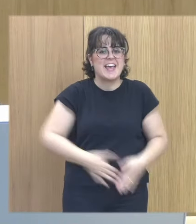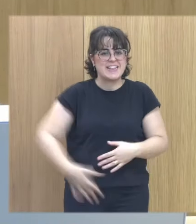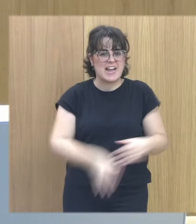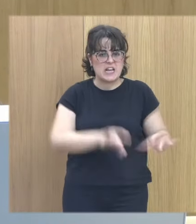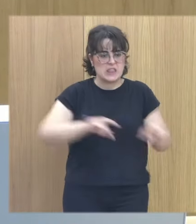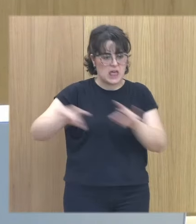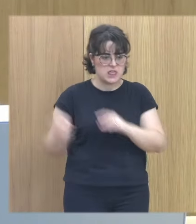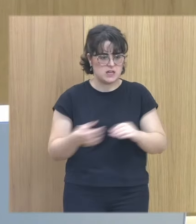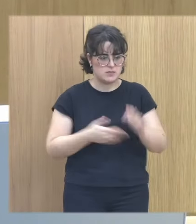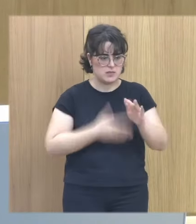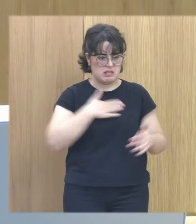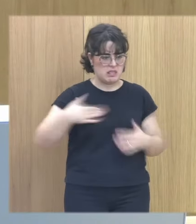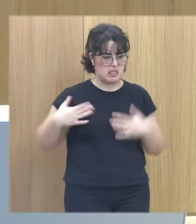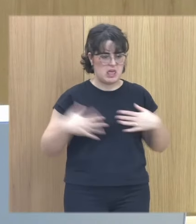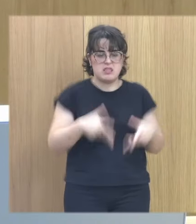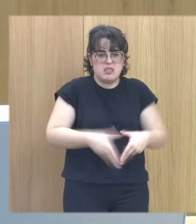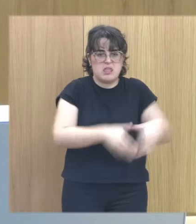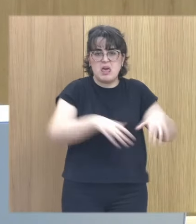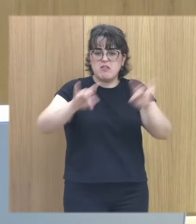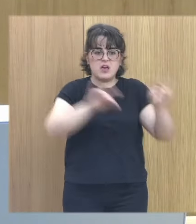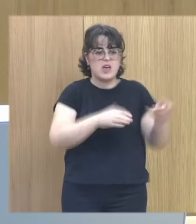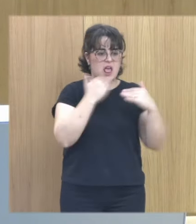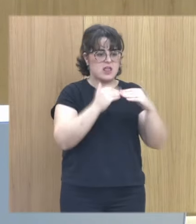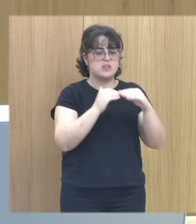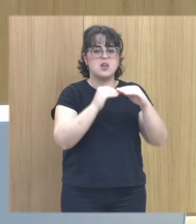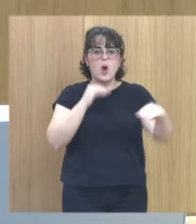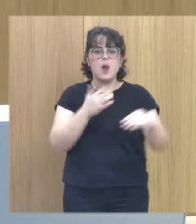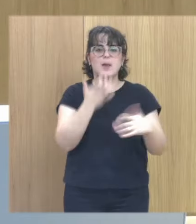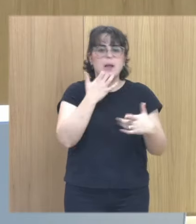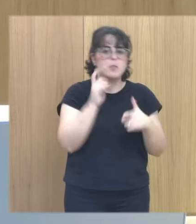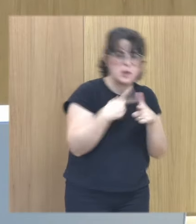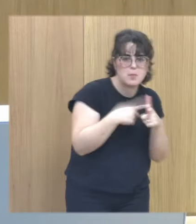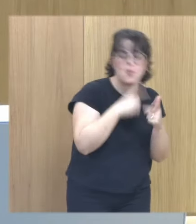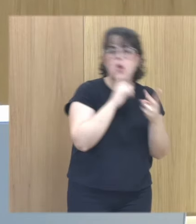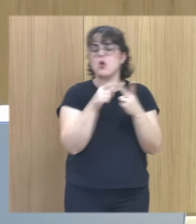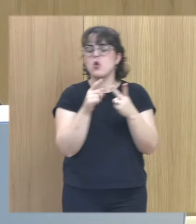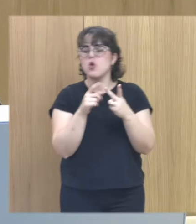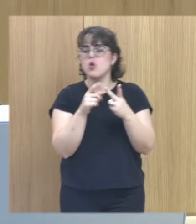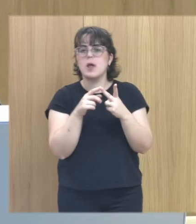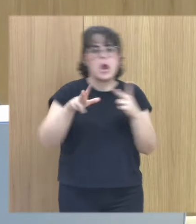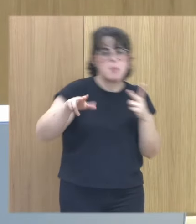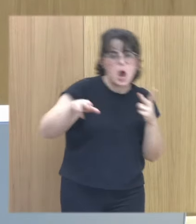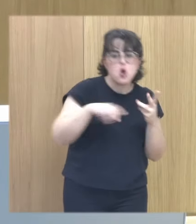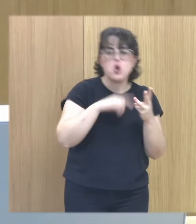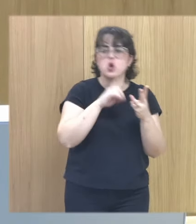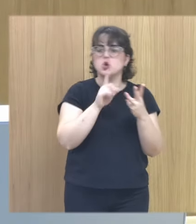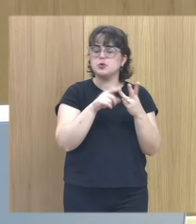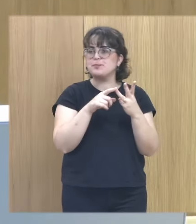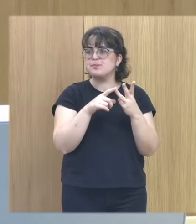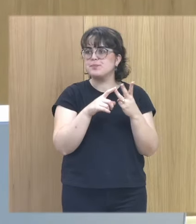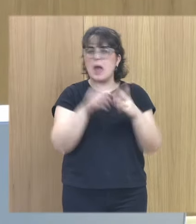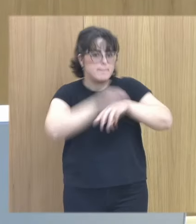genitalidad entra en la genitalidad con sus iguales sus iguales pueden ser sus primos sus iguales pueden ser sus hermanos sus iguales pueden ser